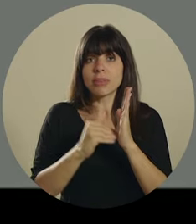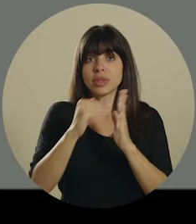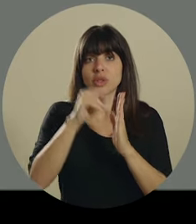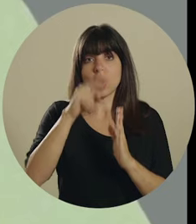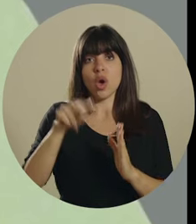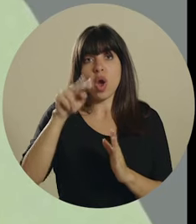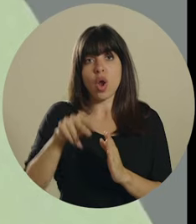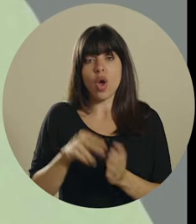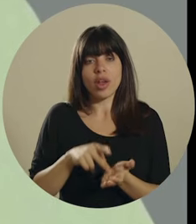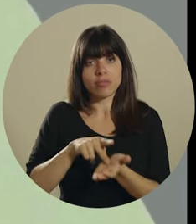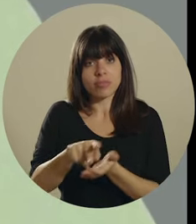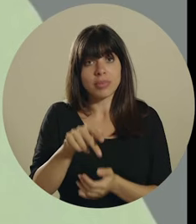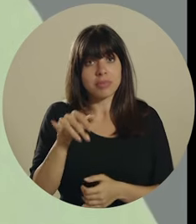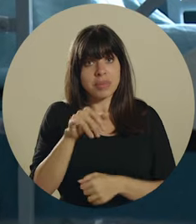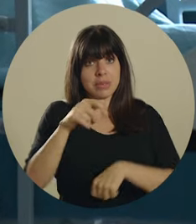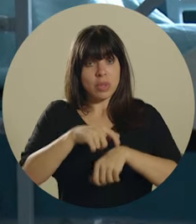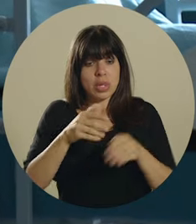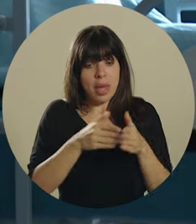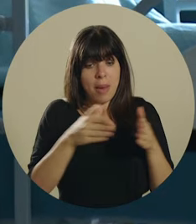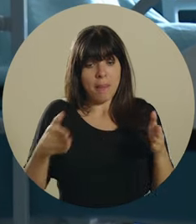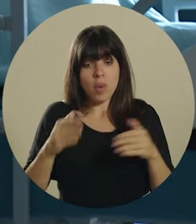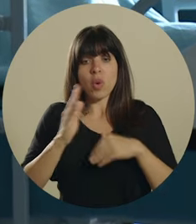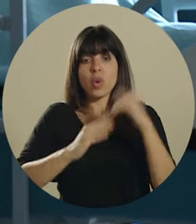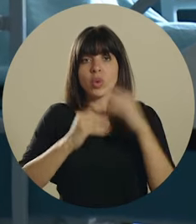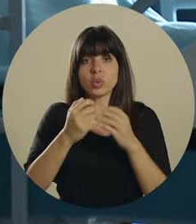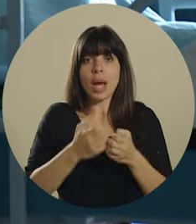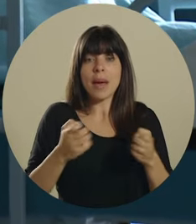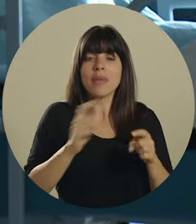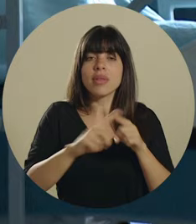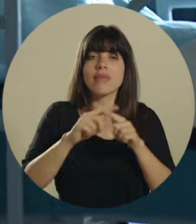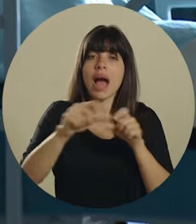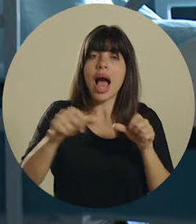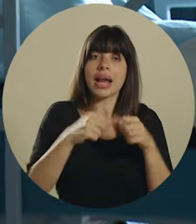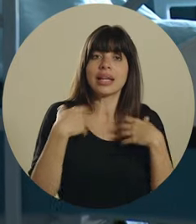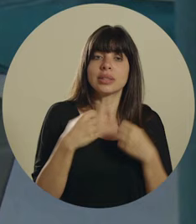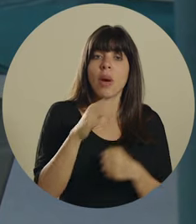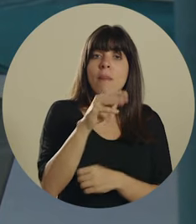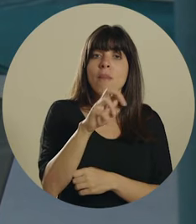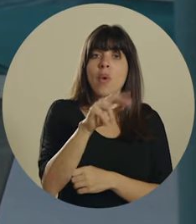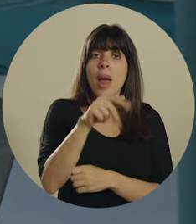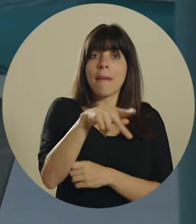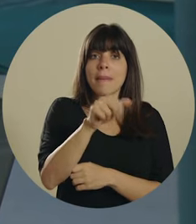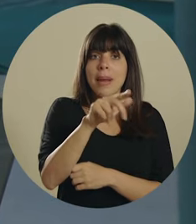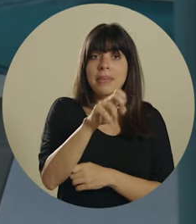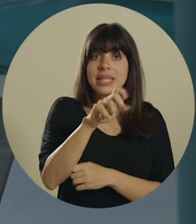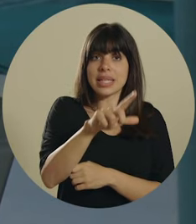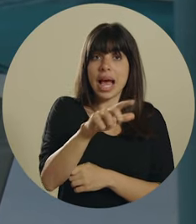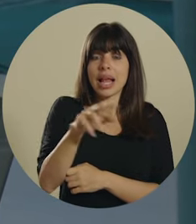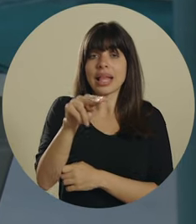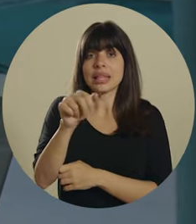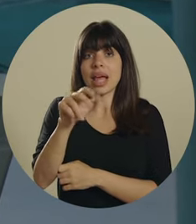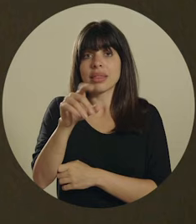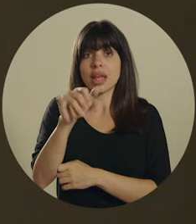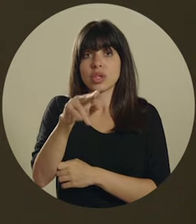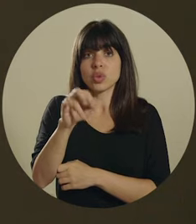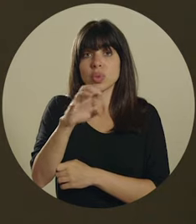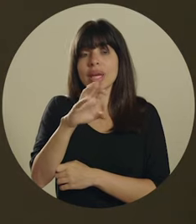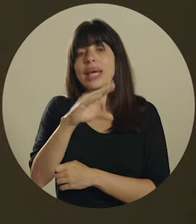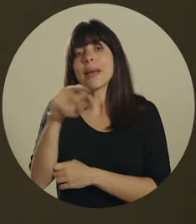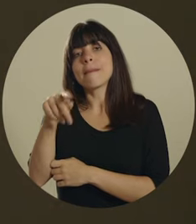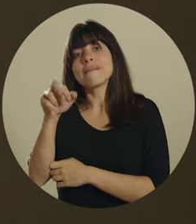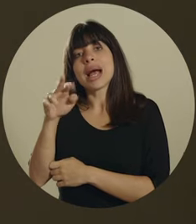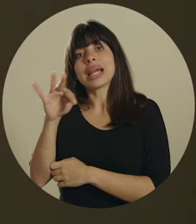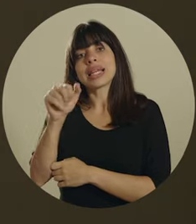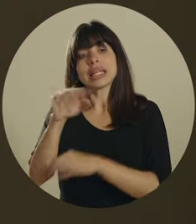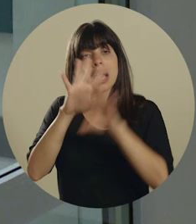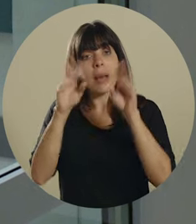mil millones de colones. En este mismo periodo, se construyeron y equiparon las áreas de salud de Mora Palmichal, Nandayure y Parrita, con una